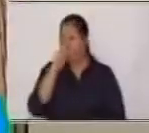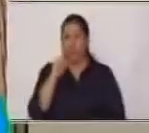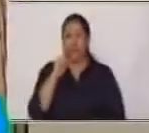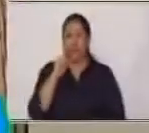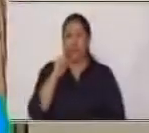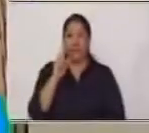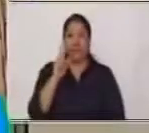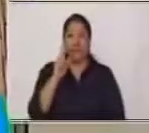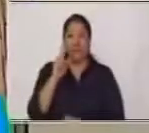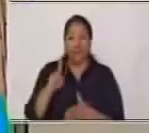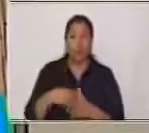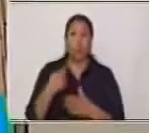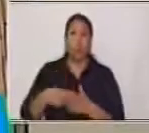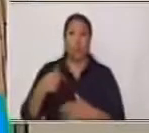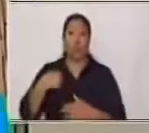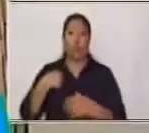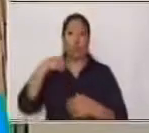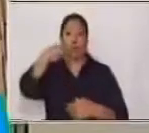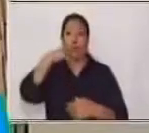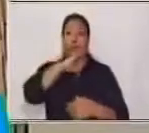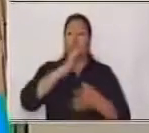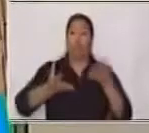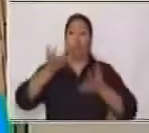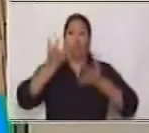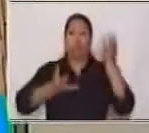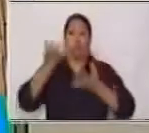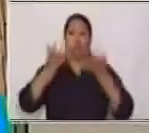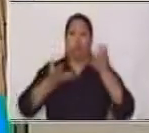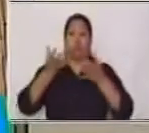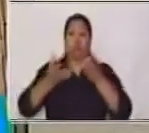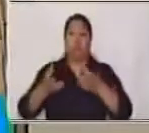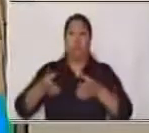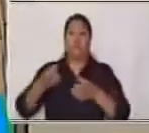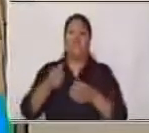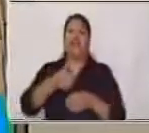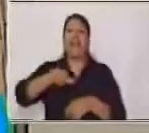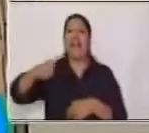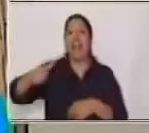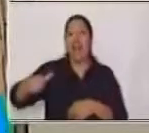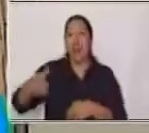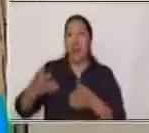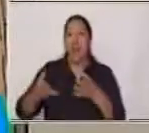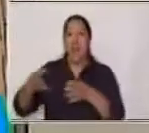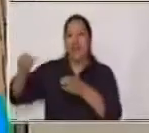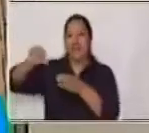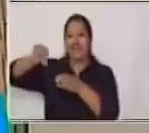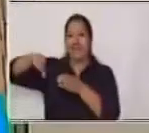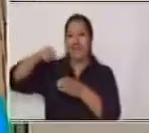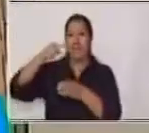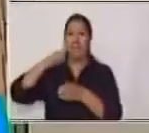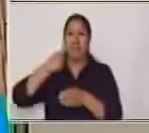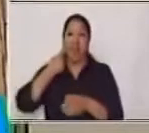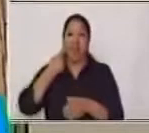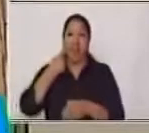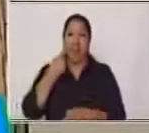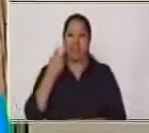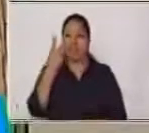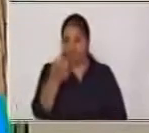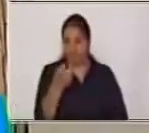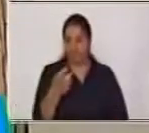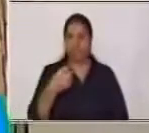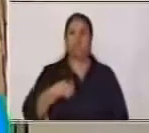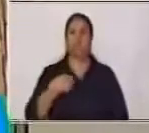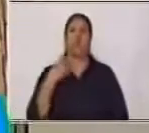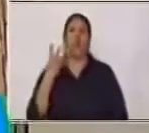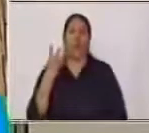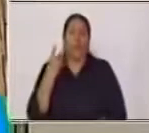Me toman con agua caliente Y miel Vamos a ver ¿Cuál será? Otra vez Soy